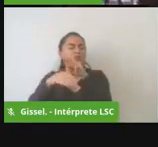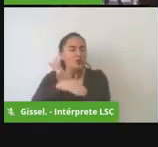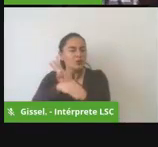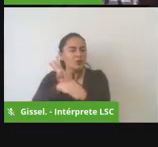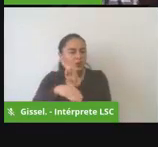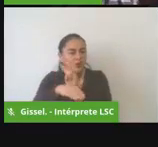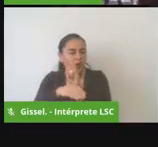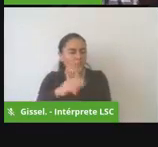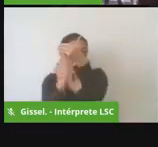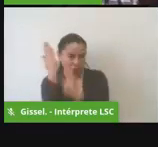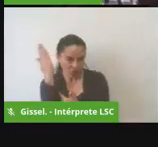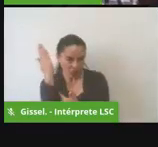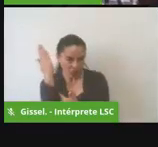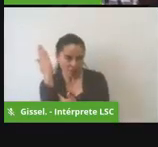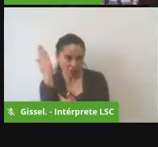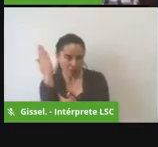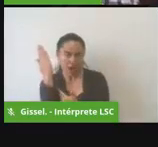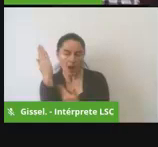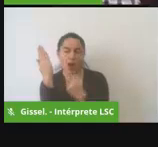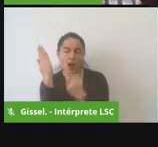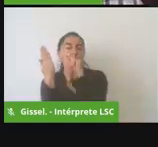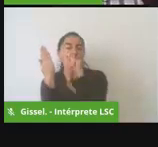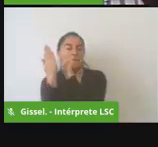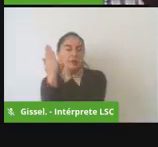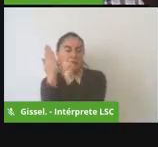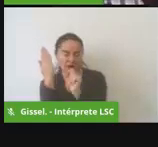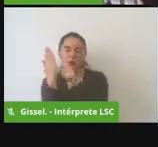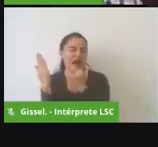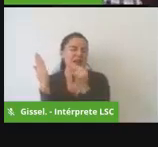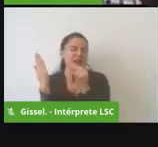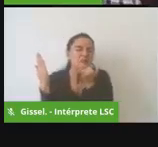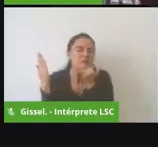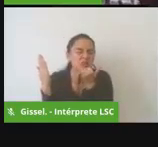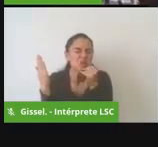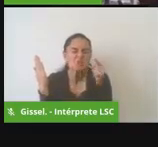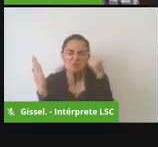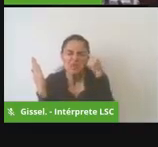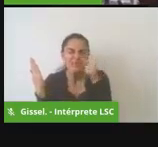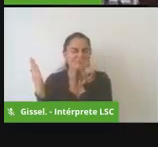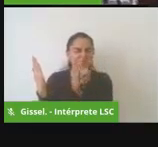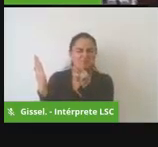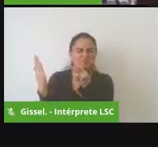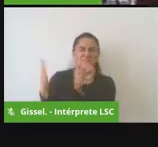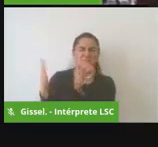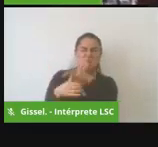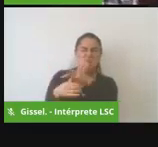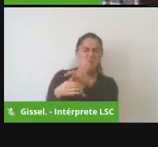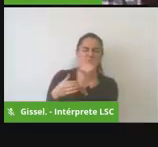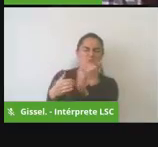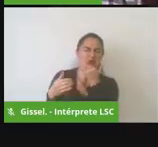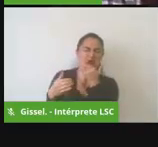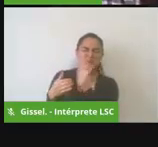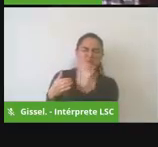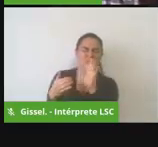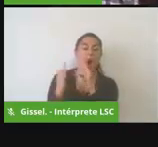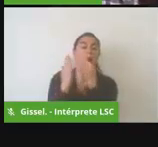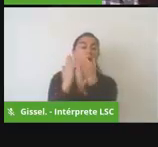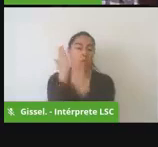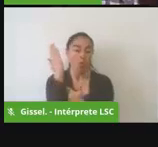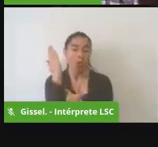registrar la irregularidad que se está presentando más adelante les indicaré cómo y